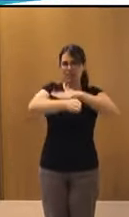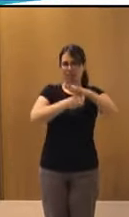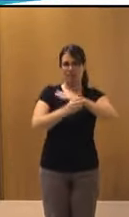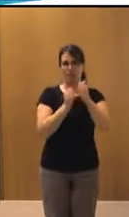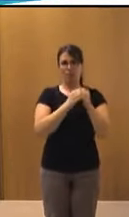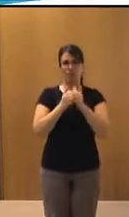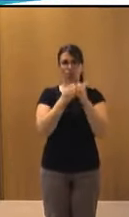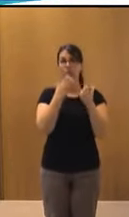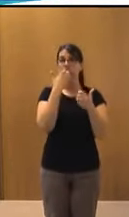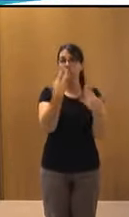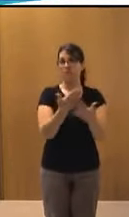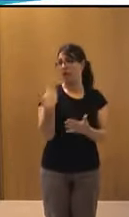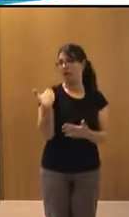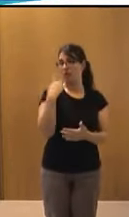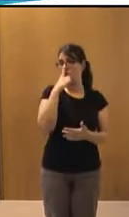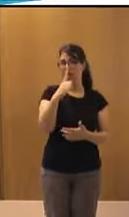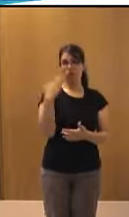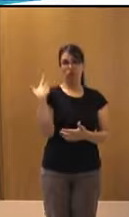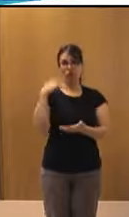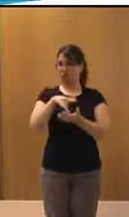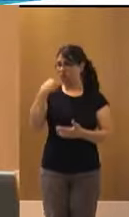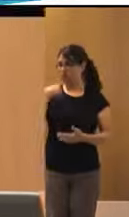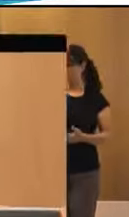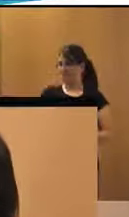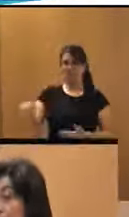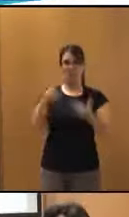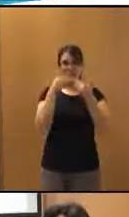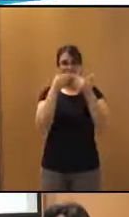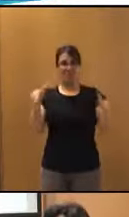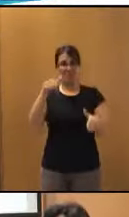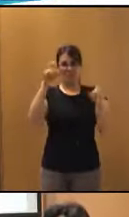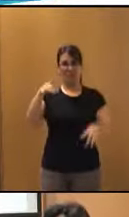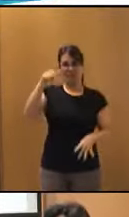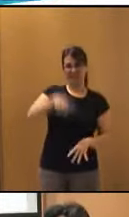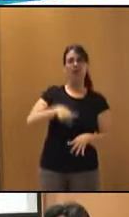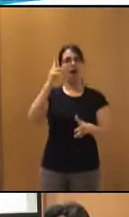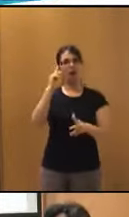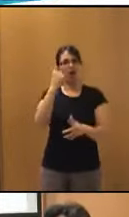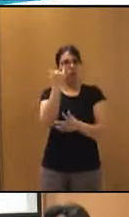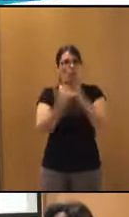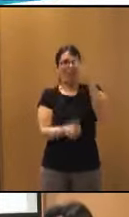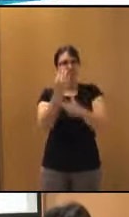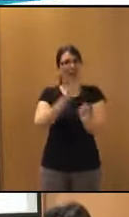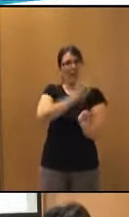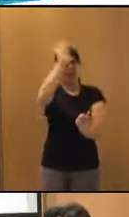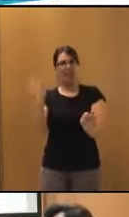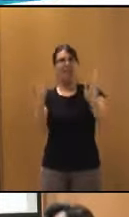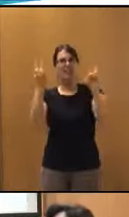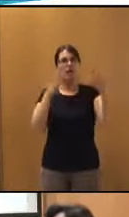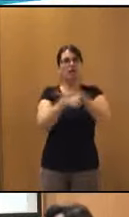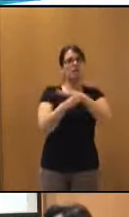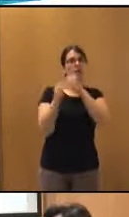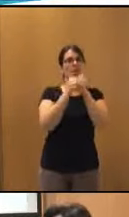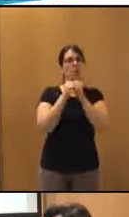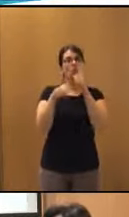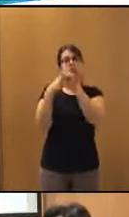Por ejemplo, justo hace un año, en la Semana de Puertas Abiertas, pues hicimos una sesión sobre accesibilidad en videojuegos y universidad. Y,